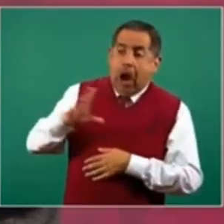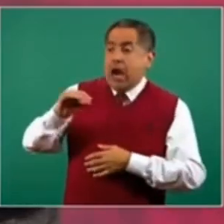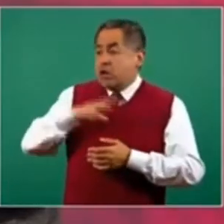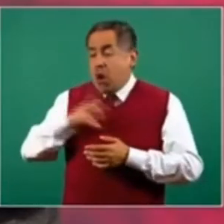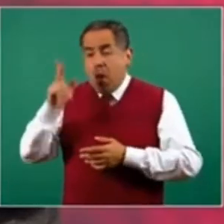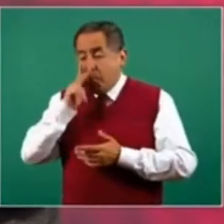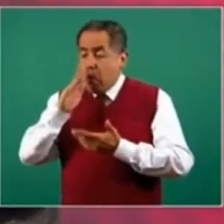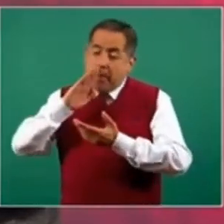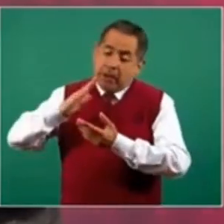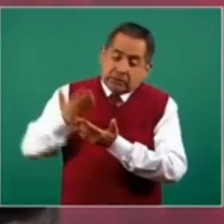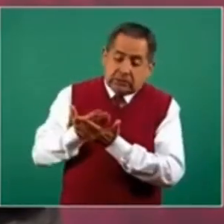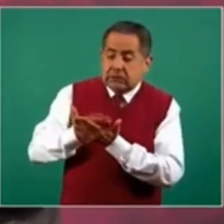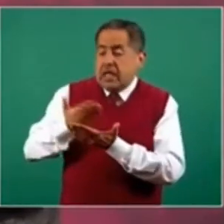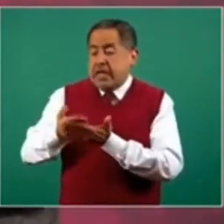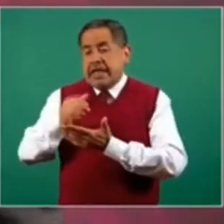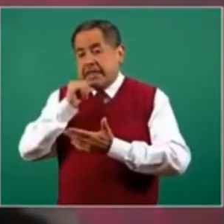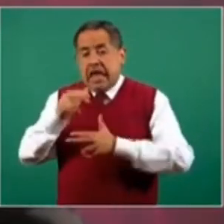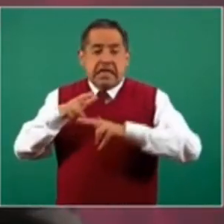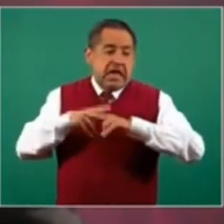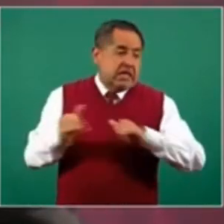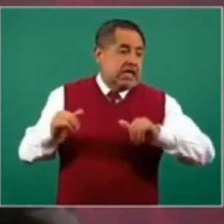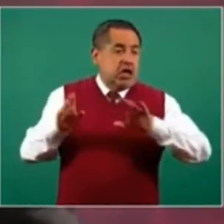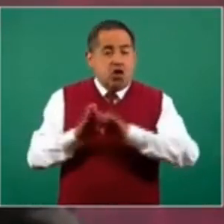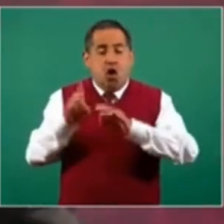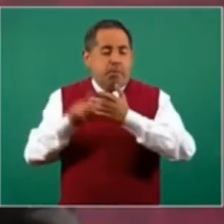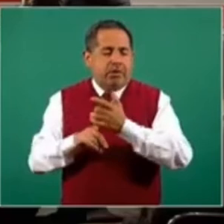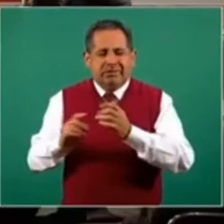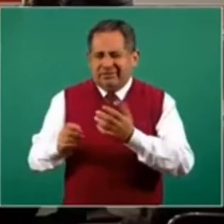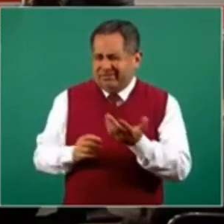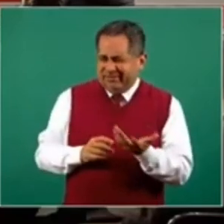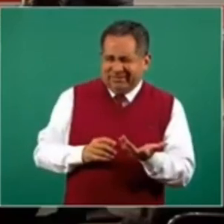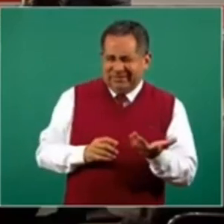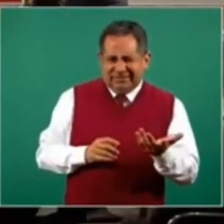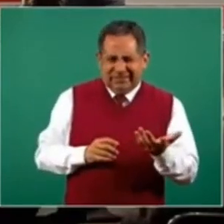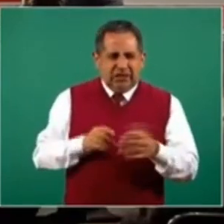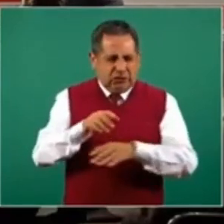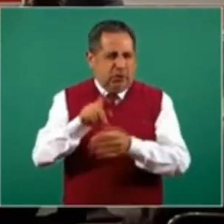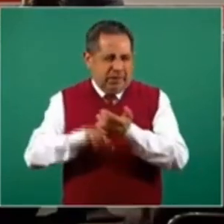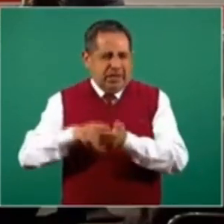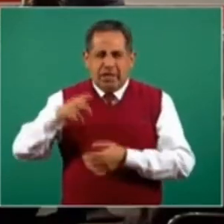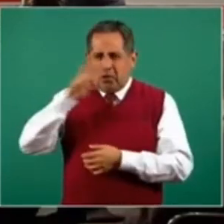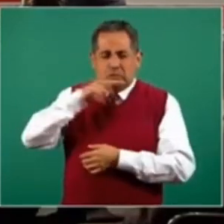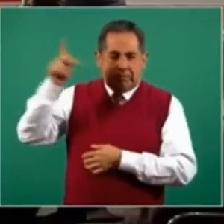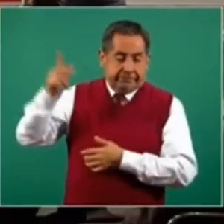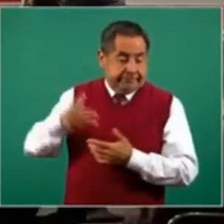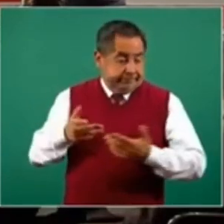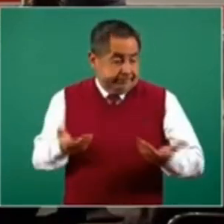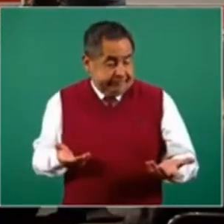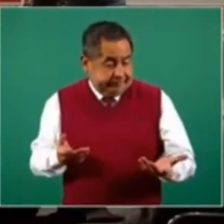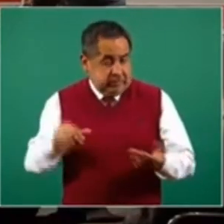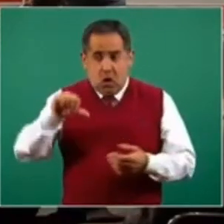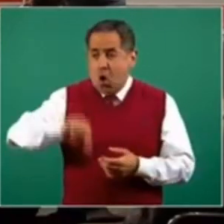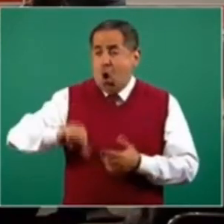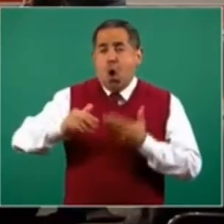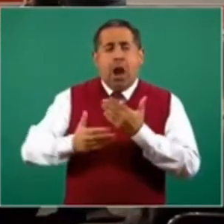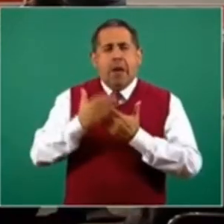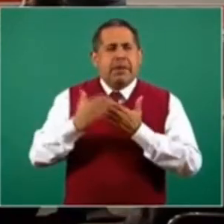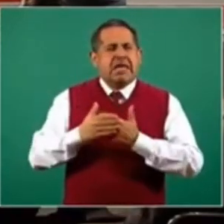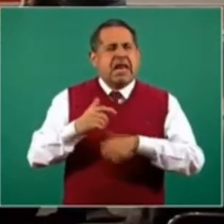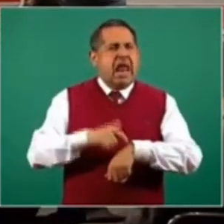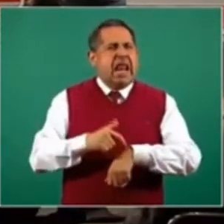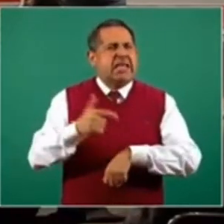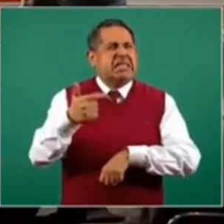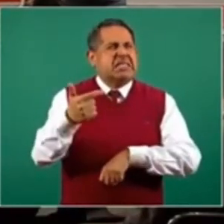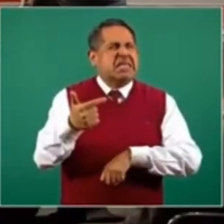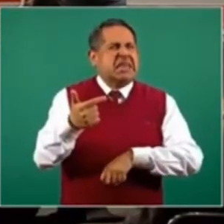que no había evidencia sobre los estudios de la vacuna Sputnik V. Hoy, a las siete de la